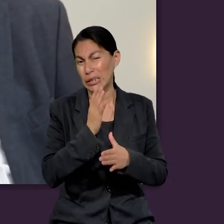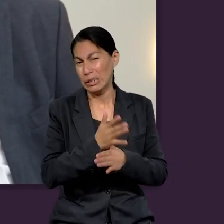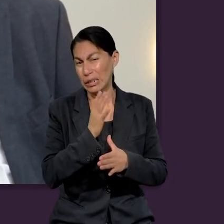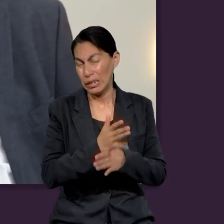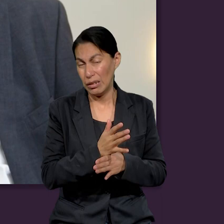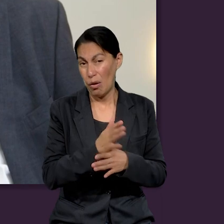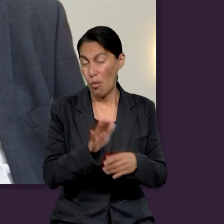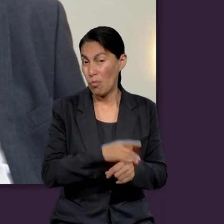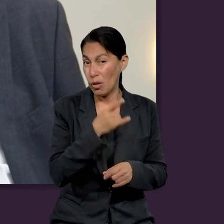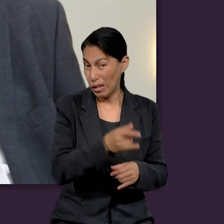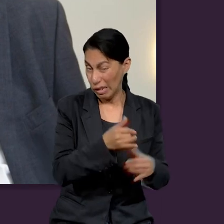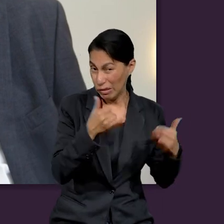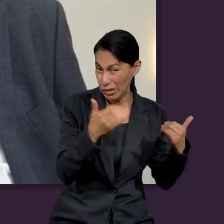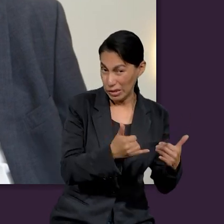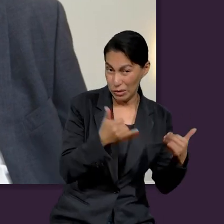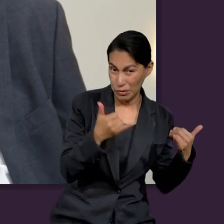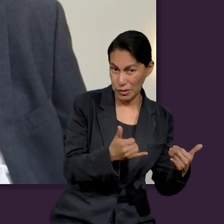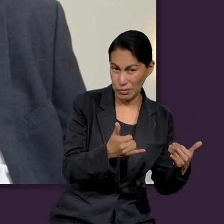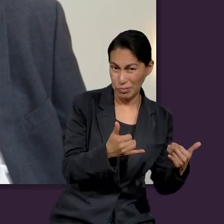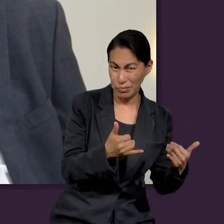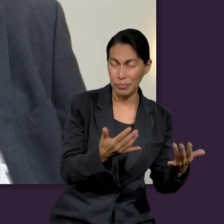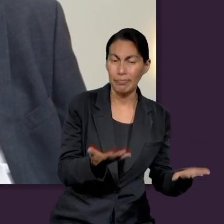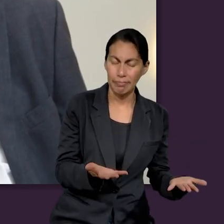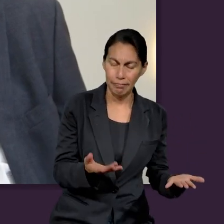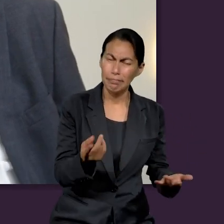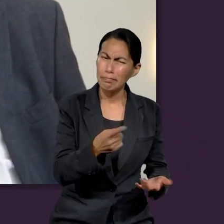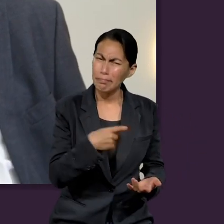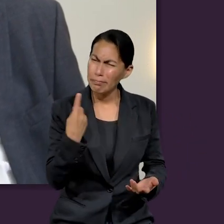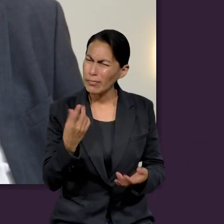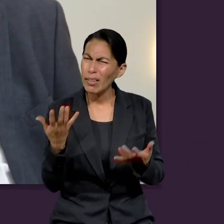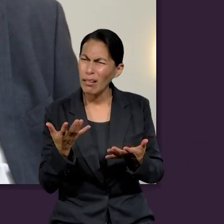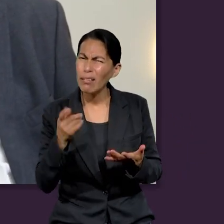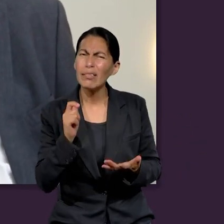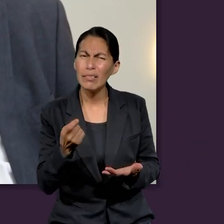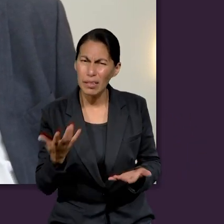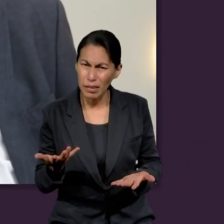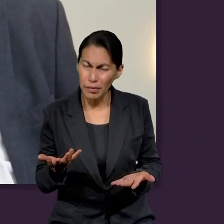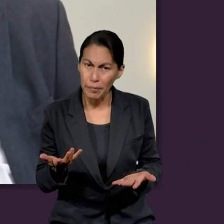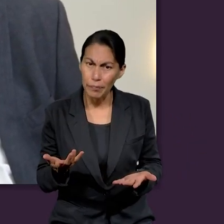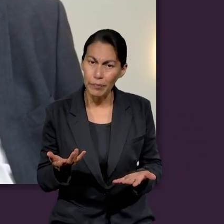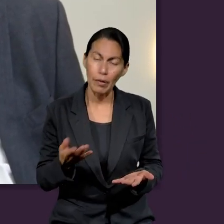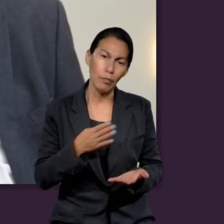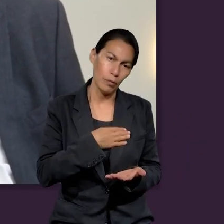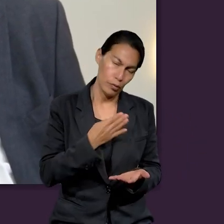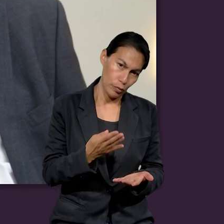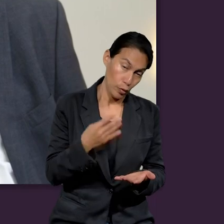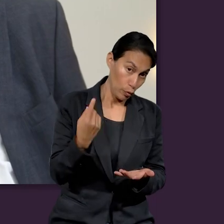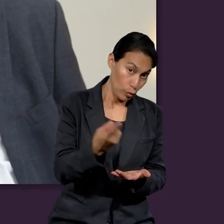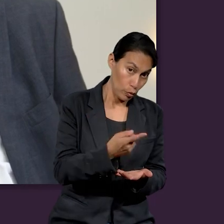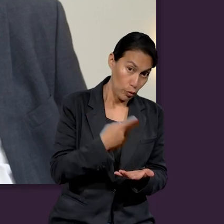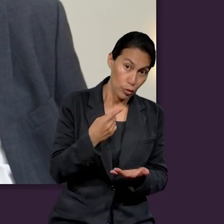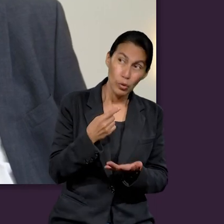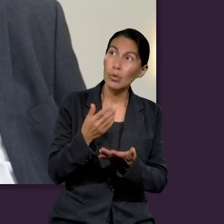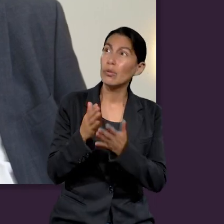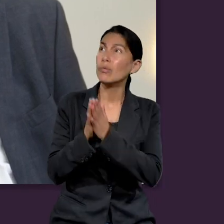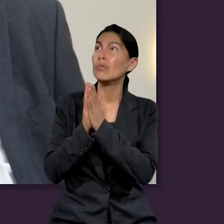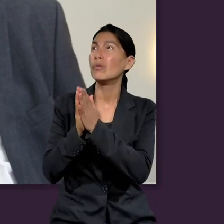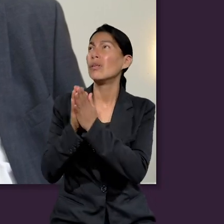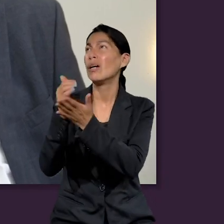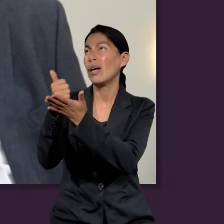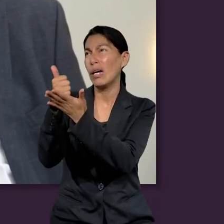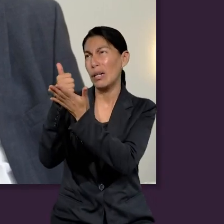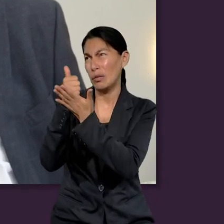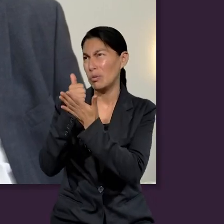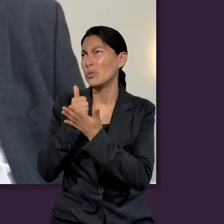castigados por desobedecer. ¿Qué debemos hacer? Yo anoté aquí, debemos de pedir la